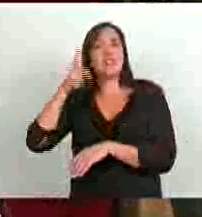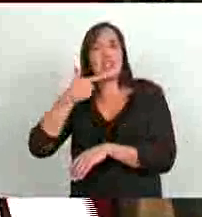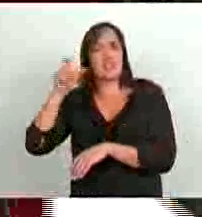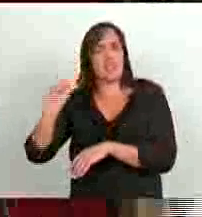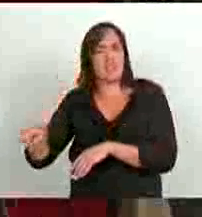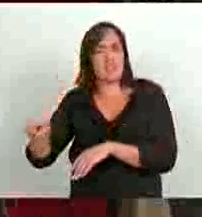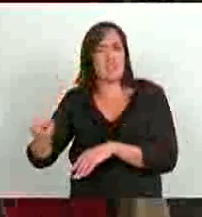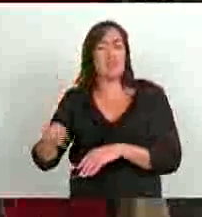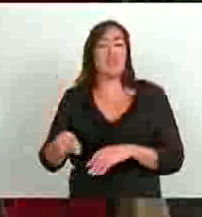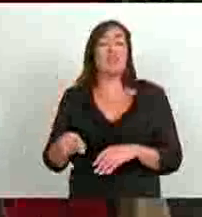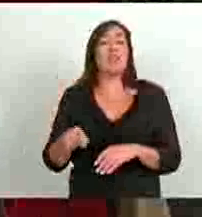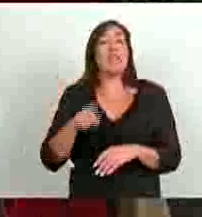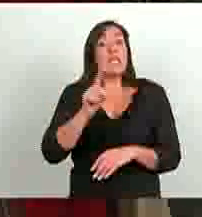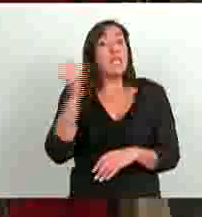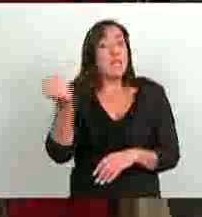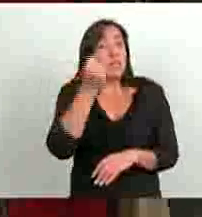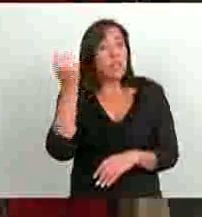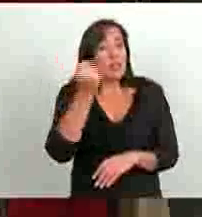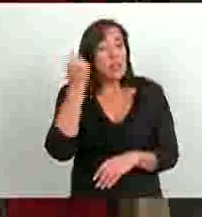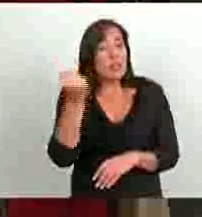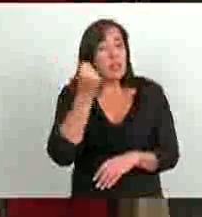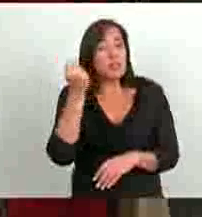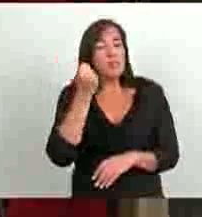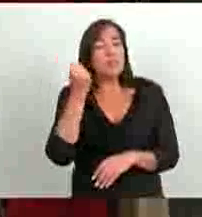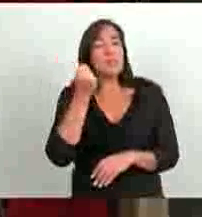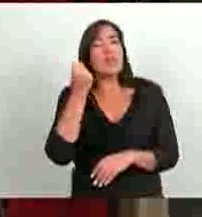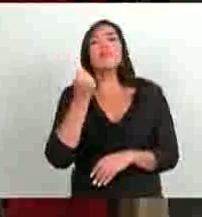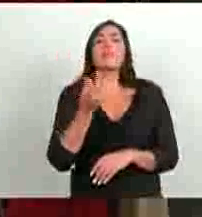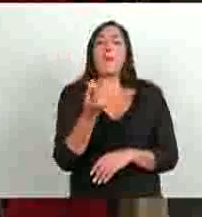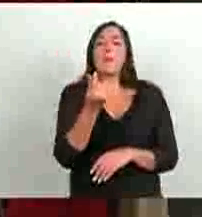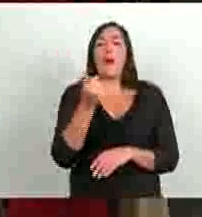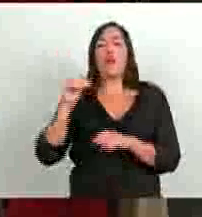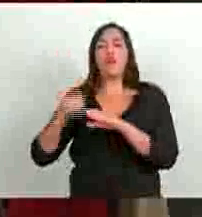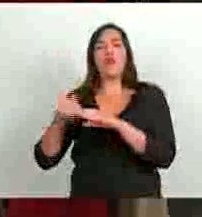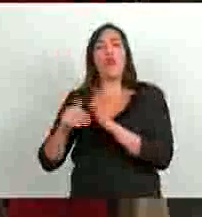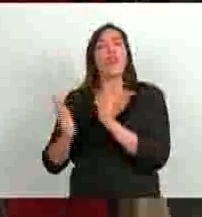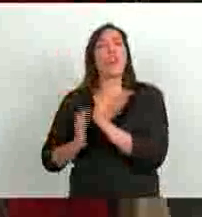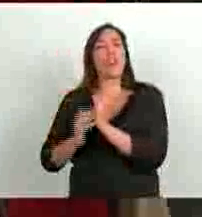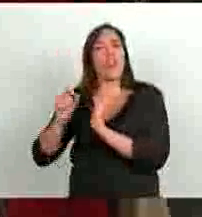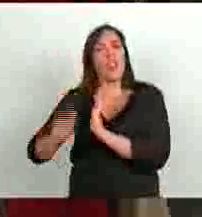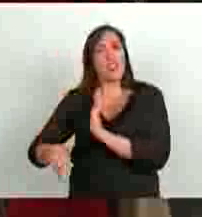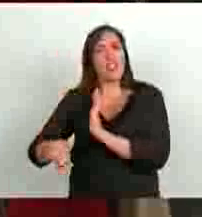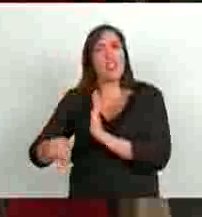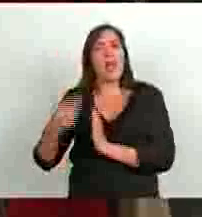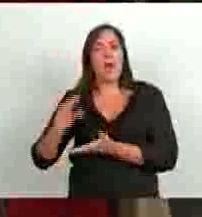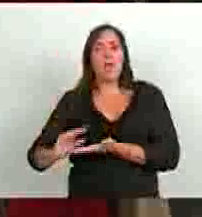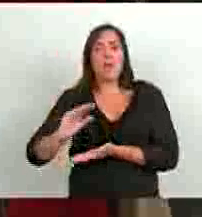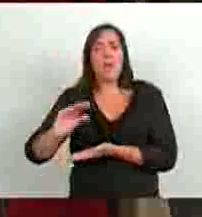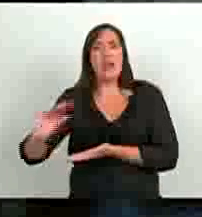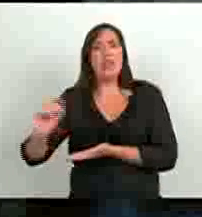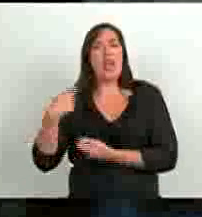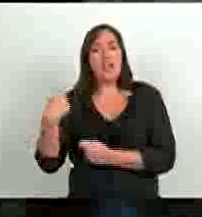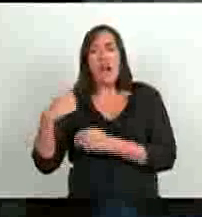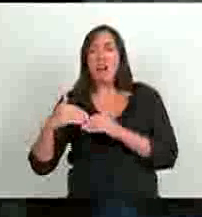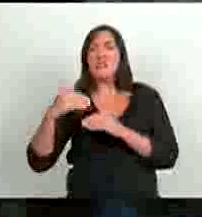lo que es importante, que el valor del Fondo de Garantía permite cubrir 16 meses